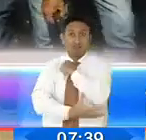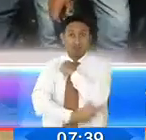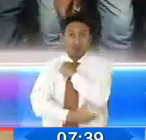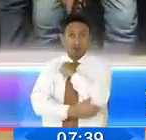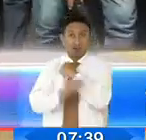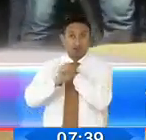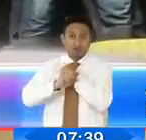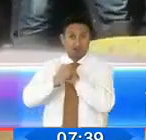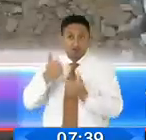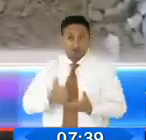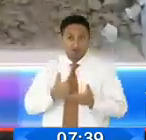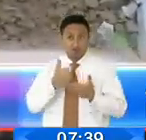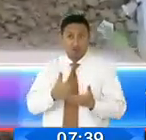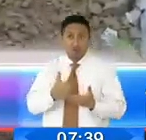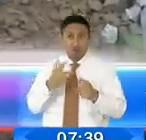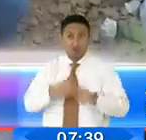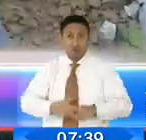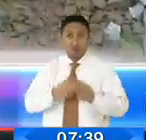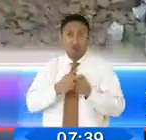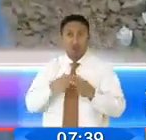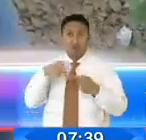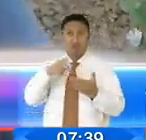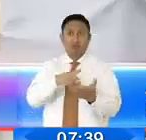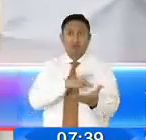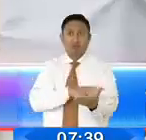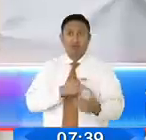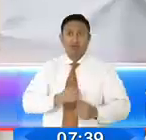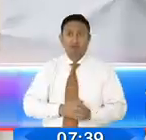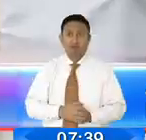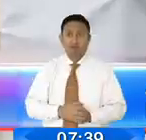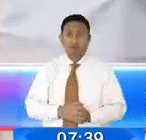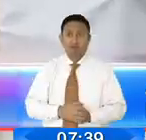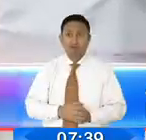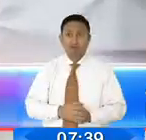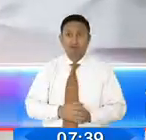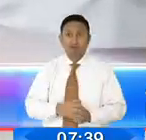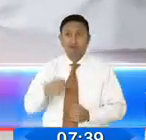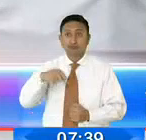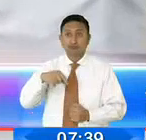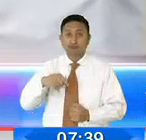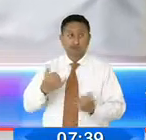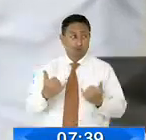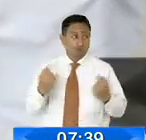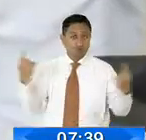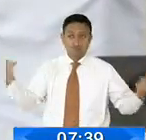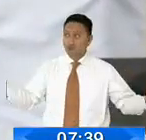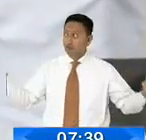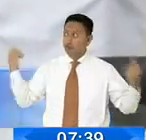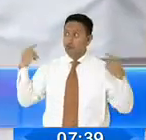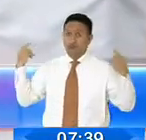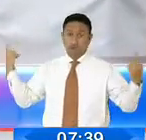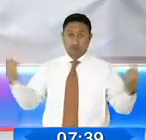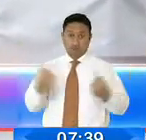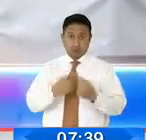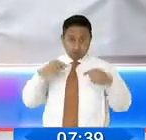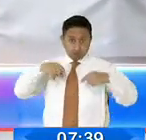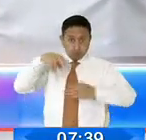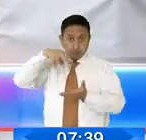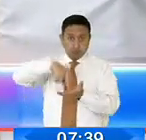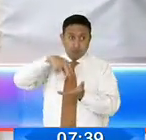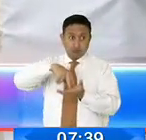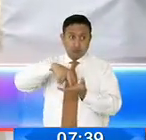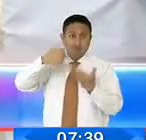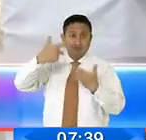económicos, nació este proyecto. Justamente los terrenos donde estamos parados ya